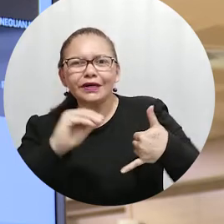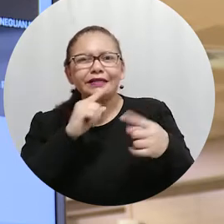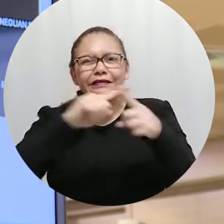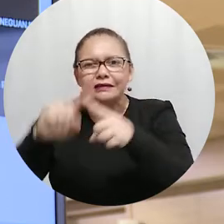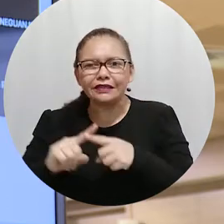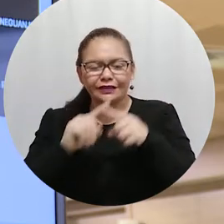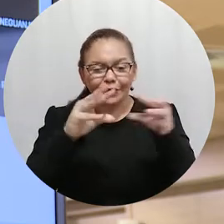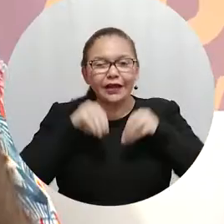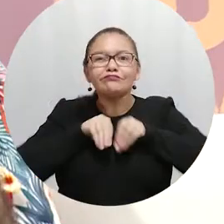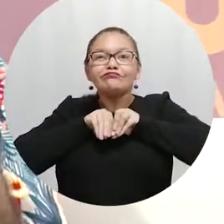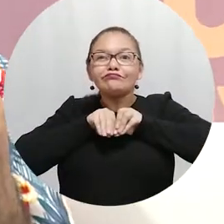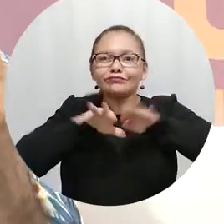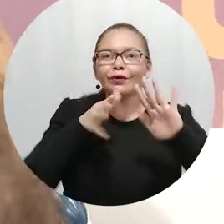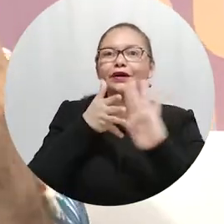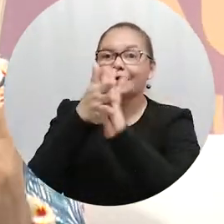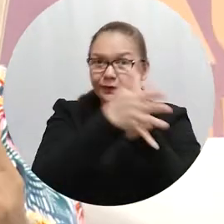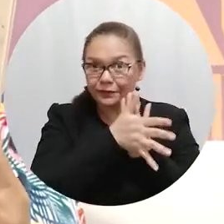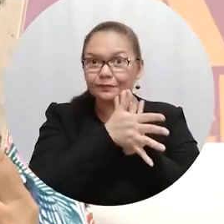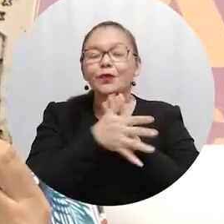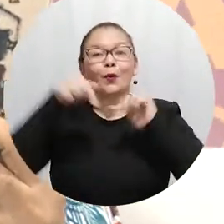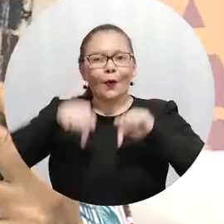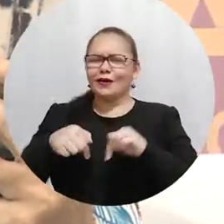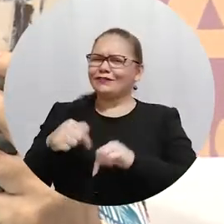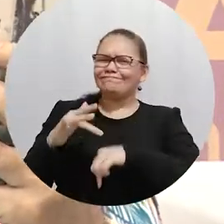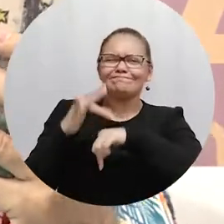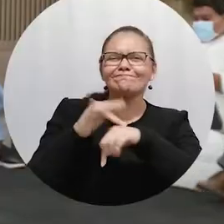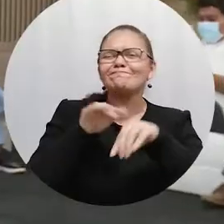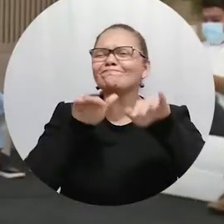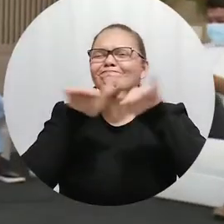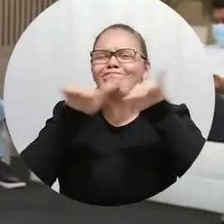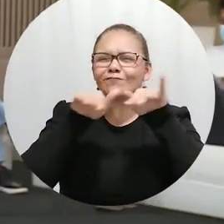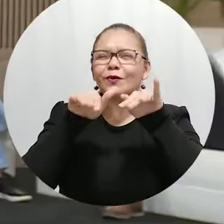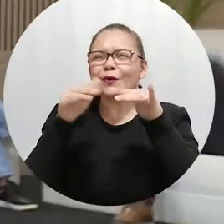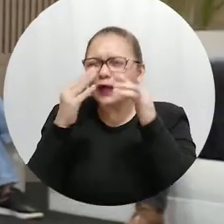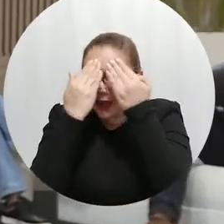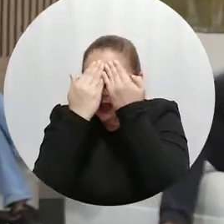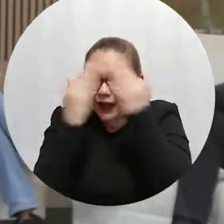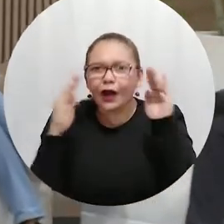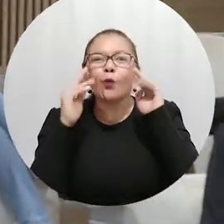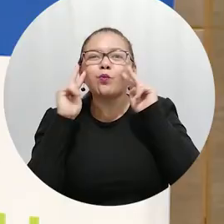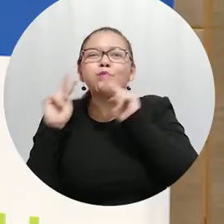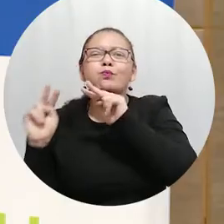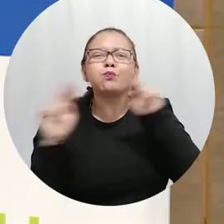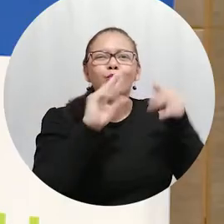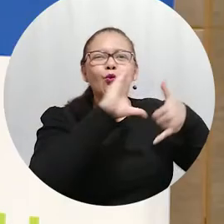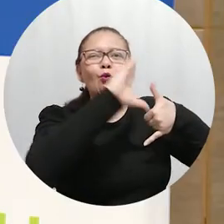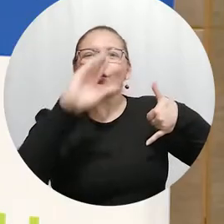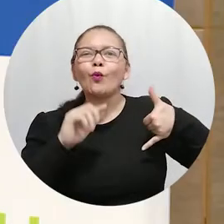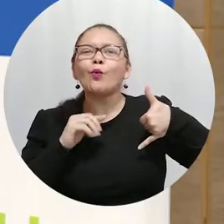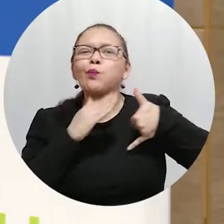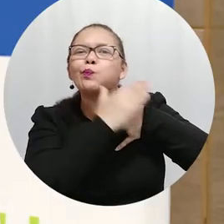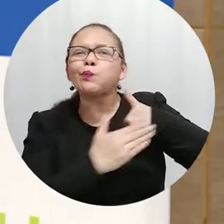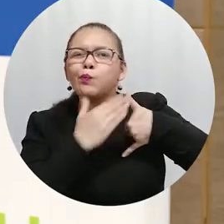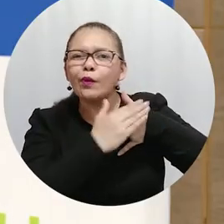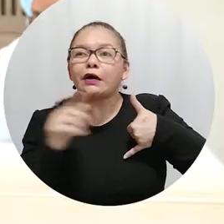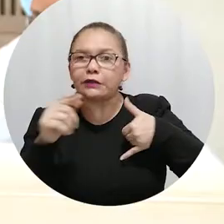culturales y lo de hoy fue eso, realmente provocaciones para que conozcamos más los escenarios donde todos